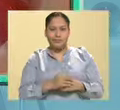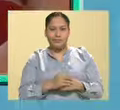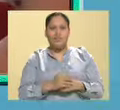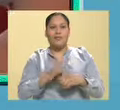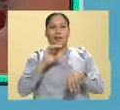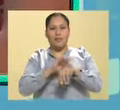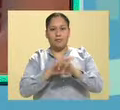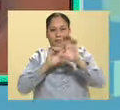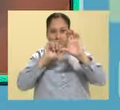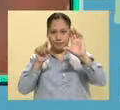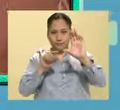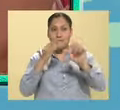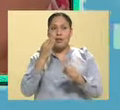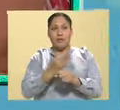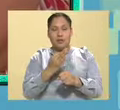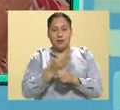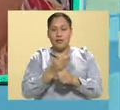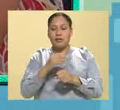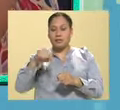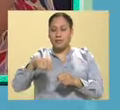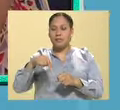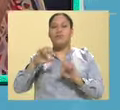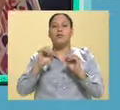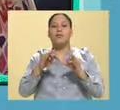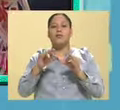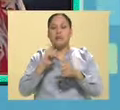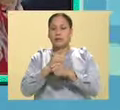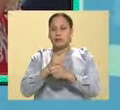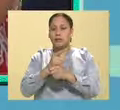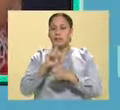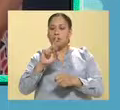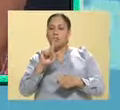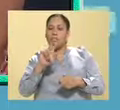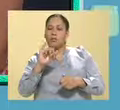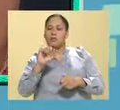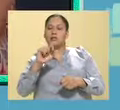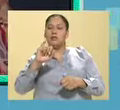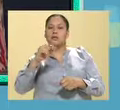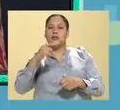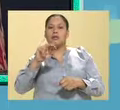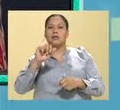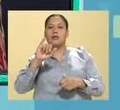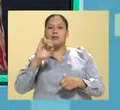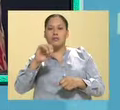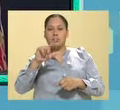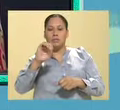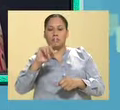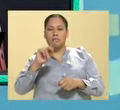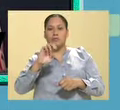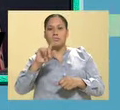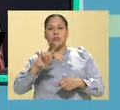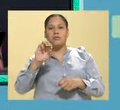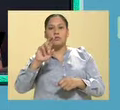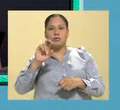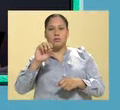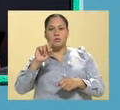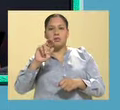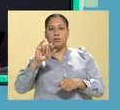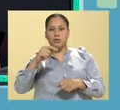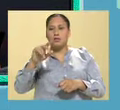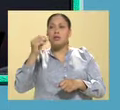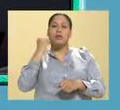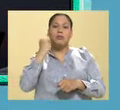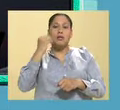Amigos de tus ciudades, en esta ocasión nos encontramos con el licenciado Luis Ignacio López Rodríguez, quien es un abogado en materia